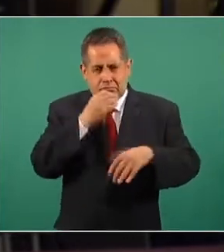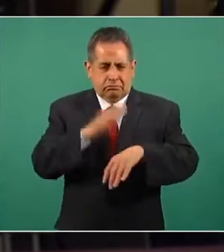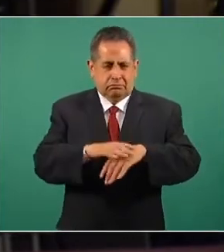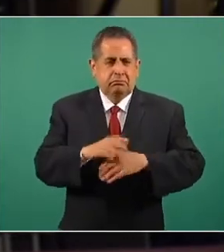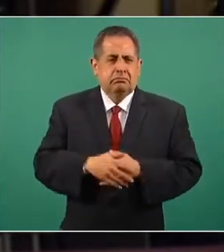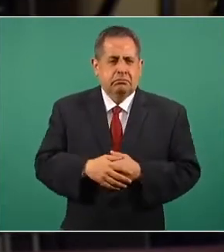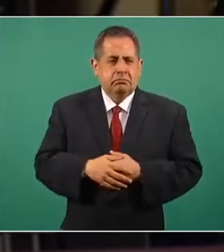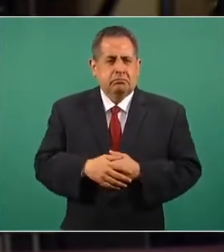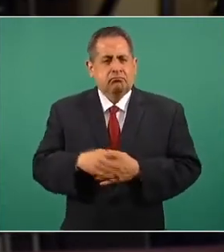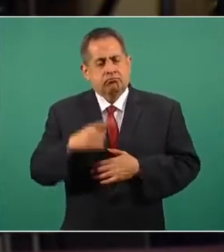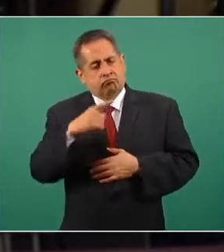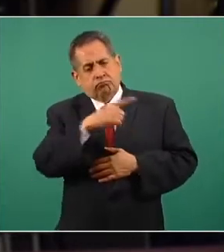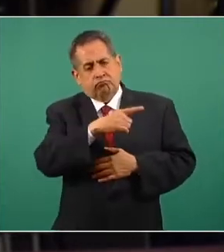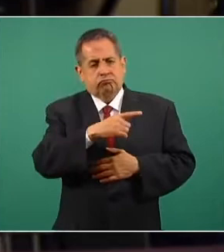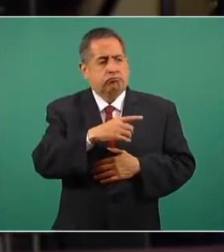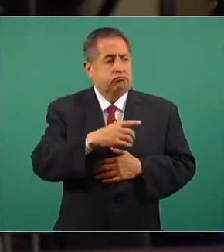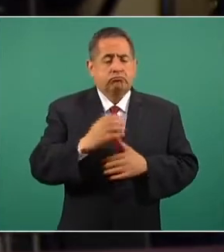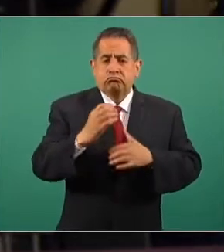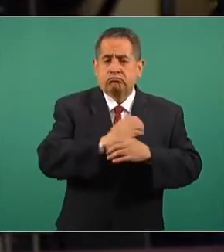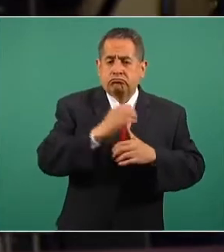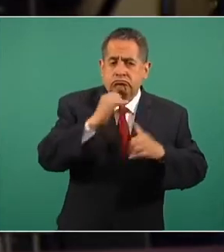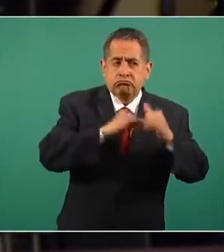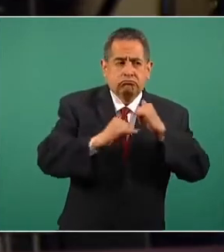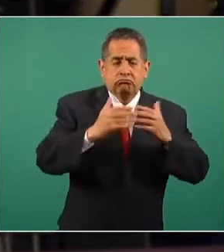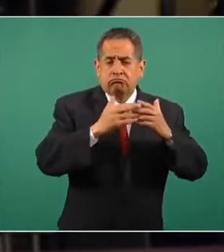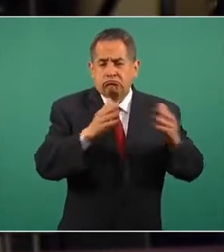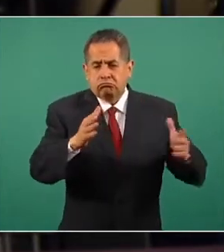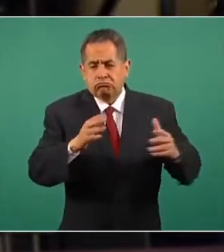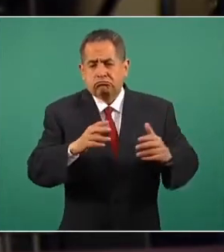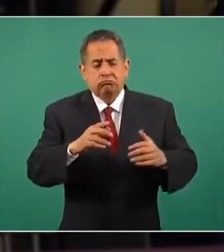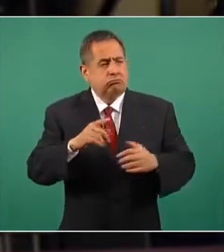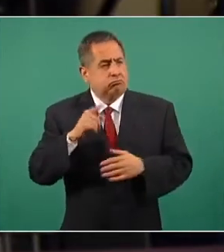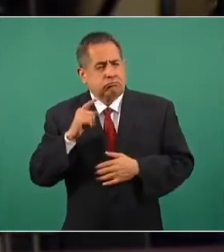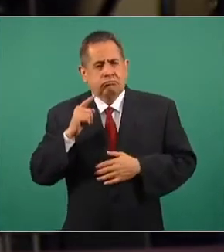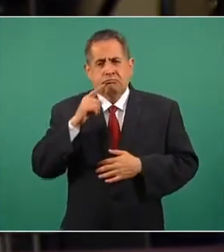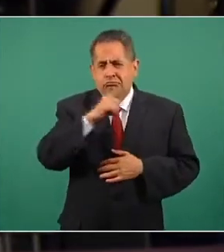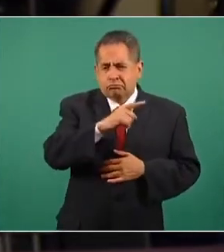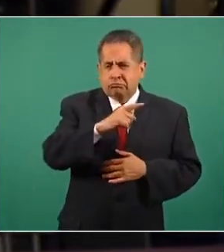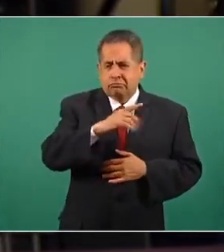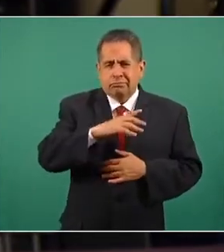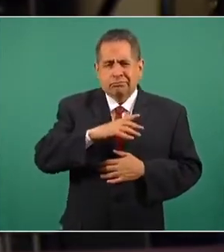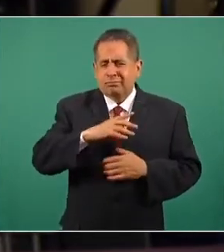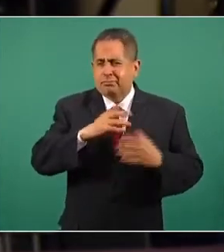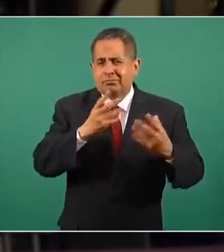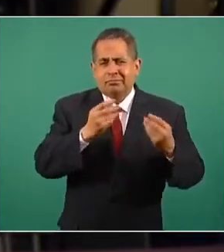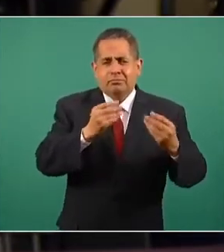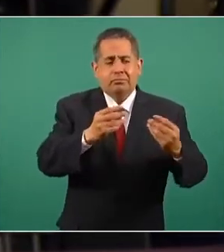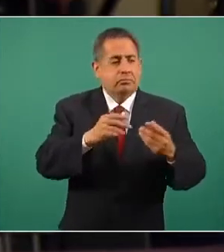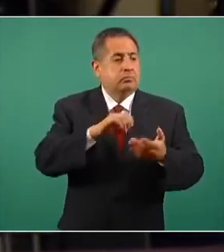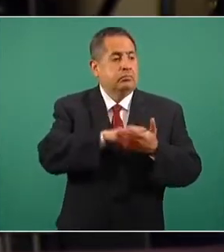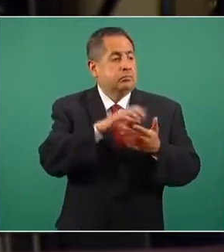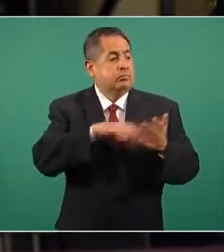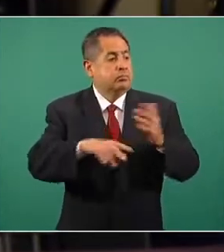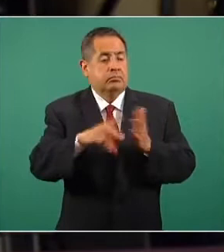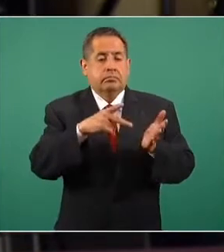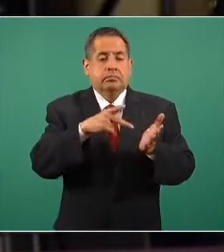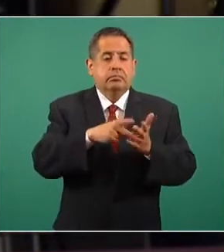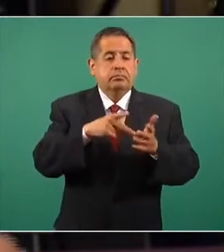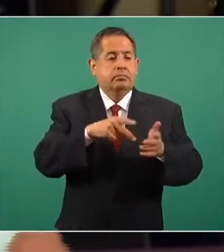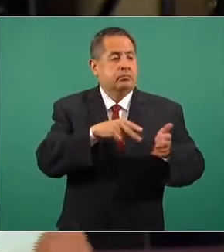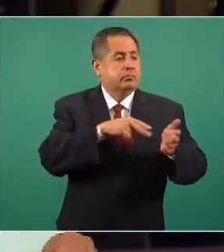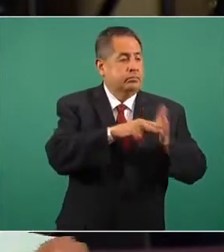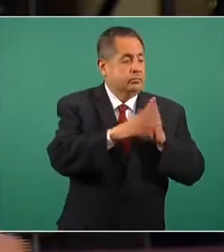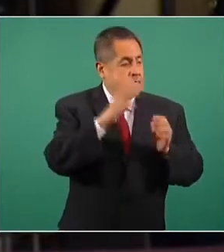Allá están abiertos los bares, allá hay mucha… Pues que en Piedras Negras no hay camas, pero en Torreón sí,